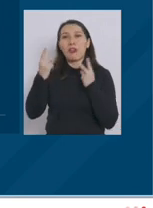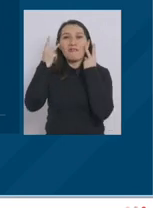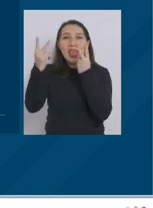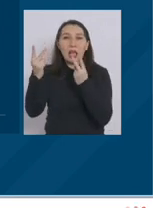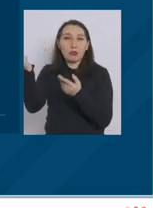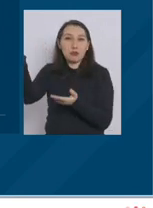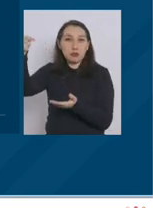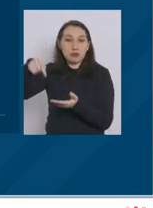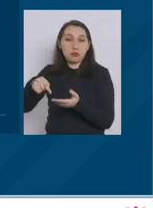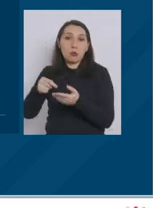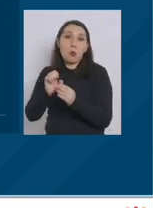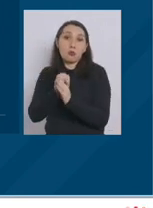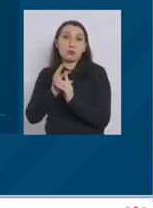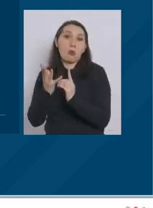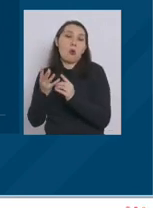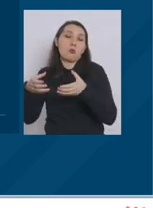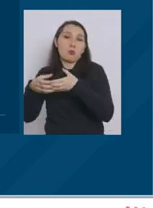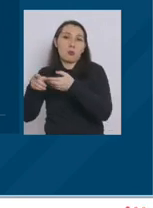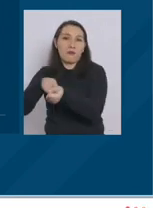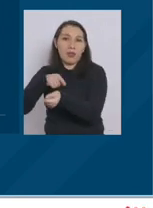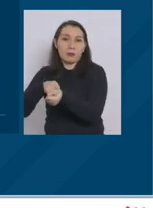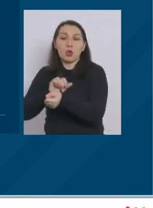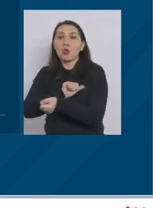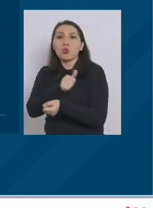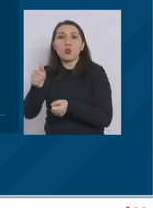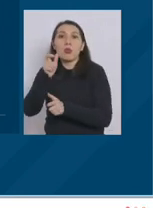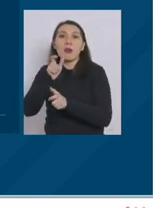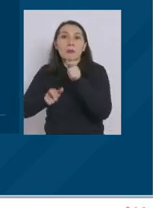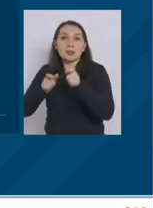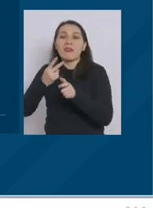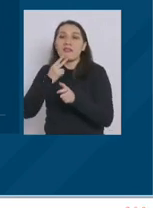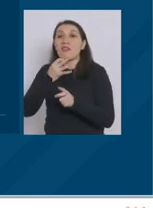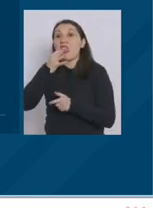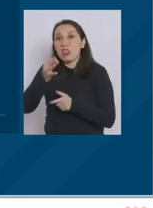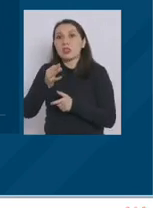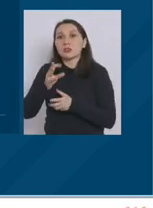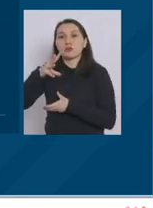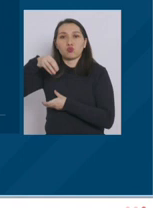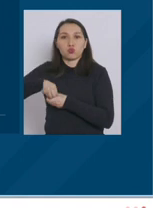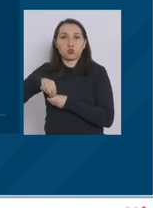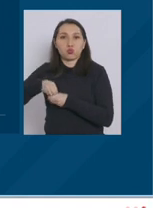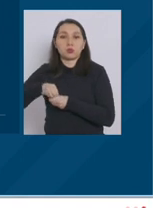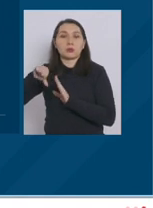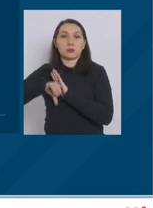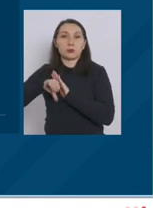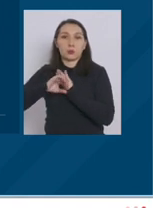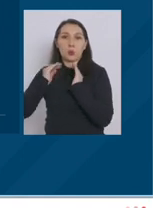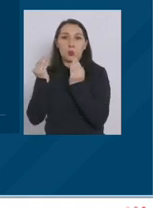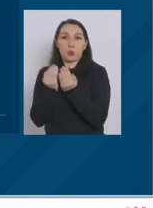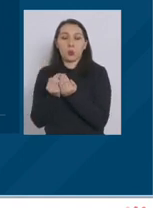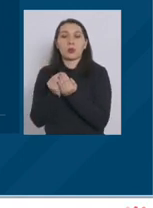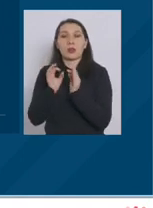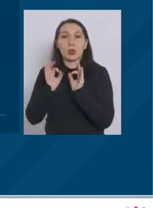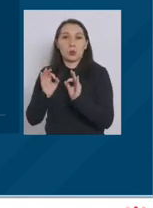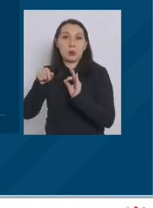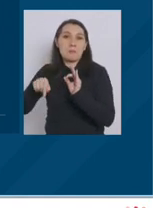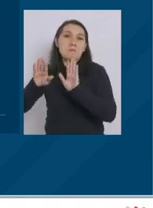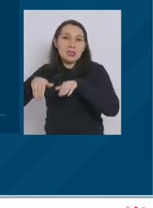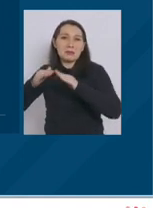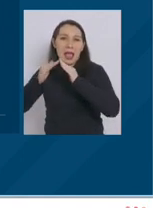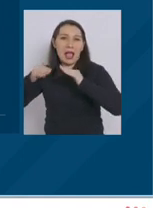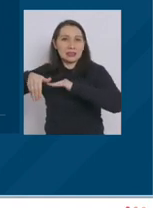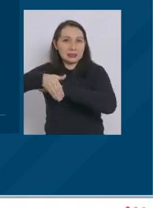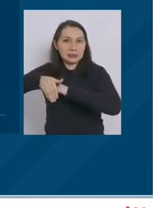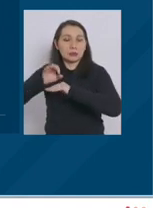viajeros, si es un grupo familiar, y todos los cohabitantes que ha declarado que van a estar haciendo la cuarentena con él en ese domicilio.